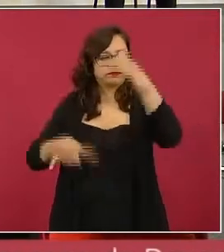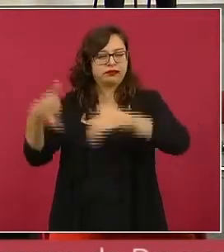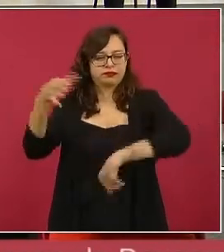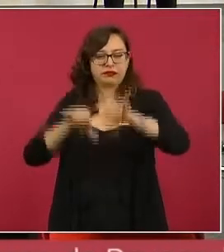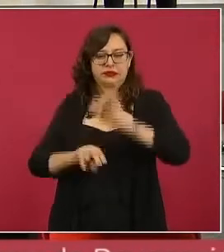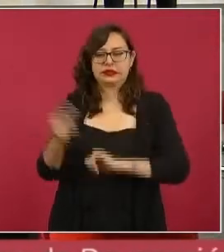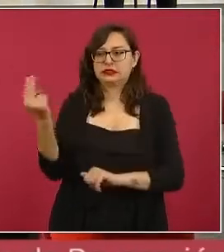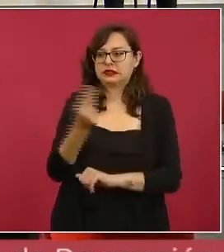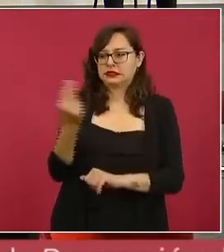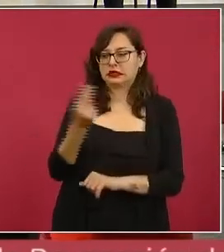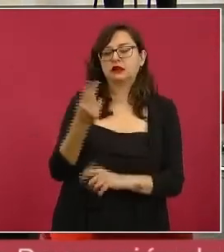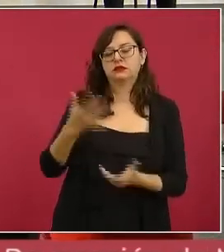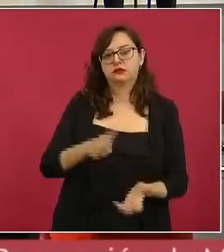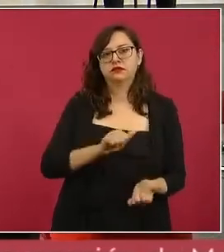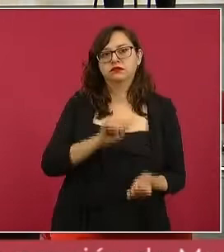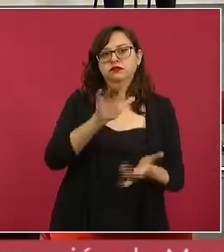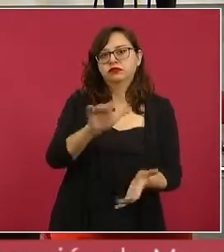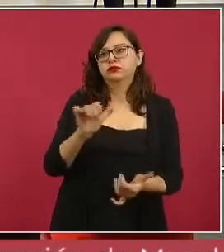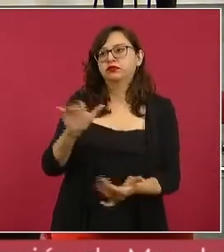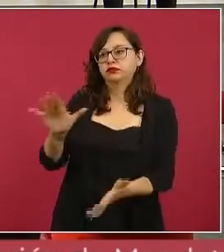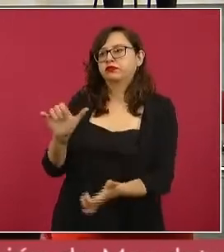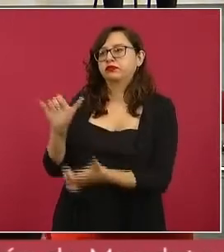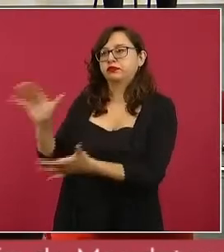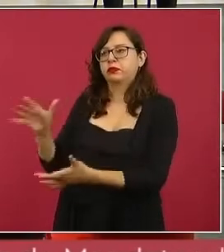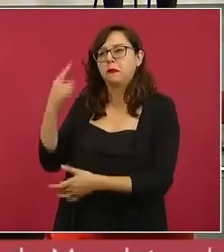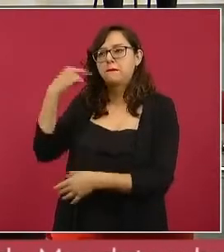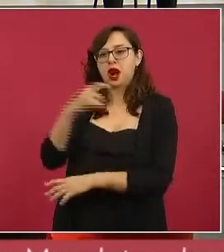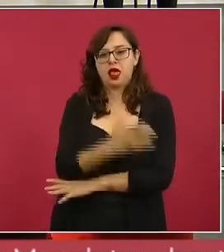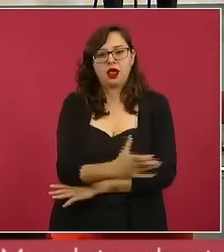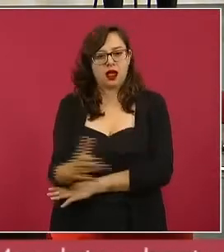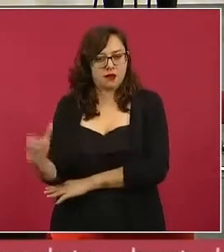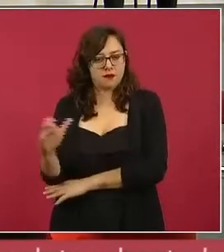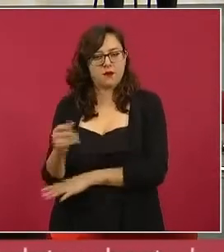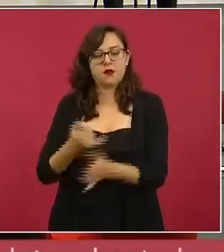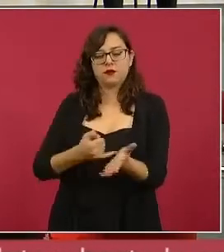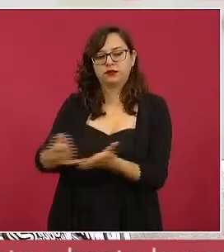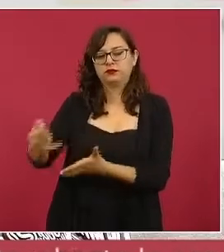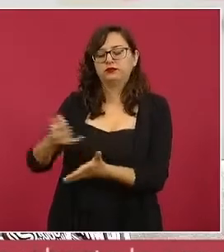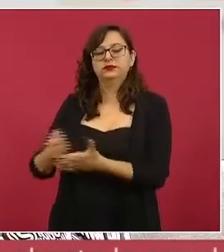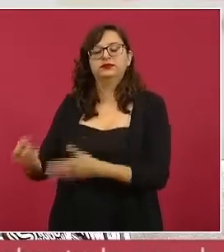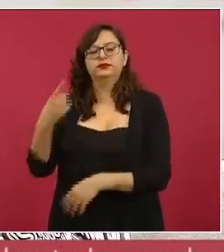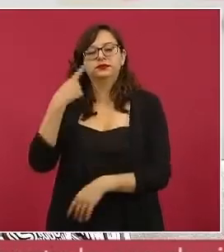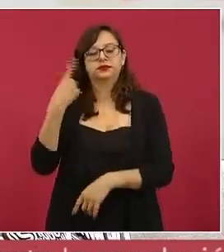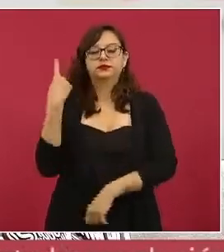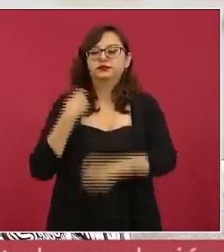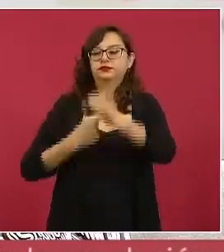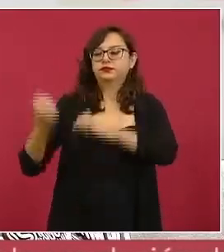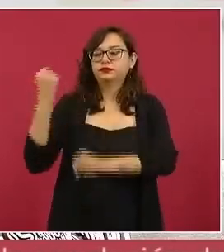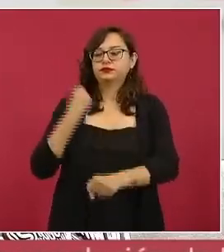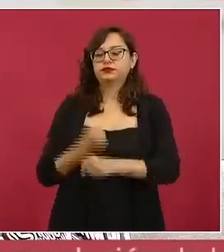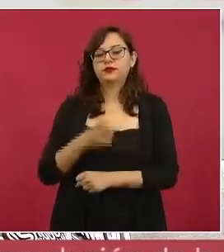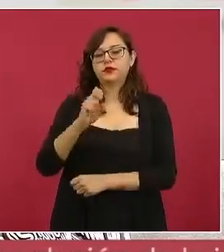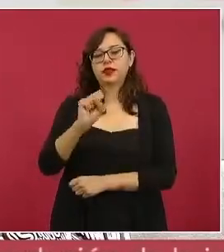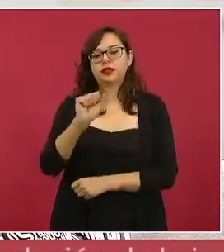Decirles que en el año pasado, en el año 2021, Pemex entregó a la SADER